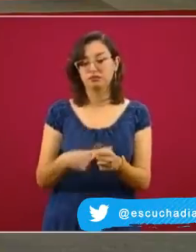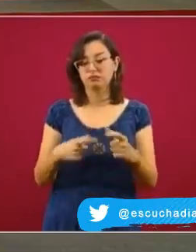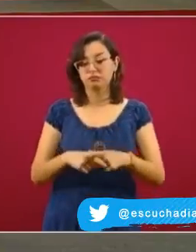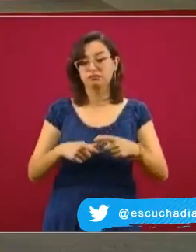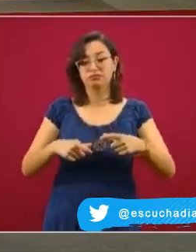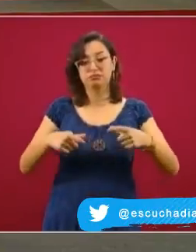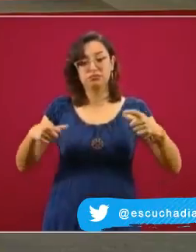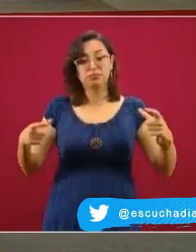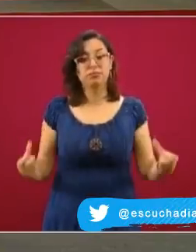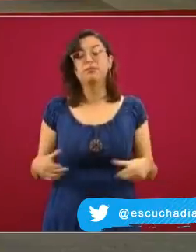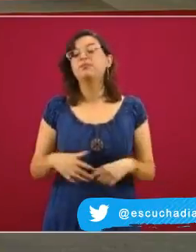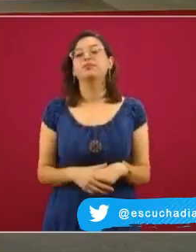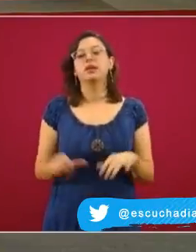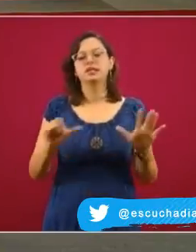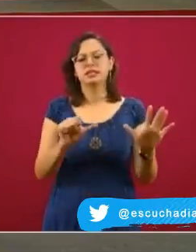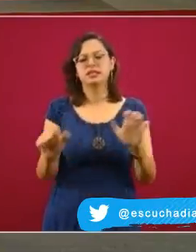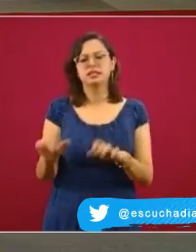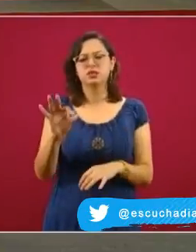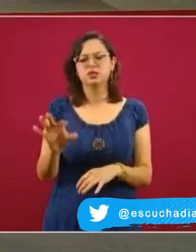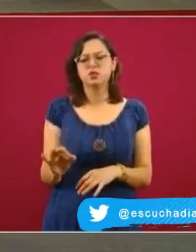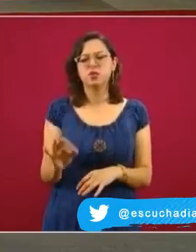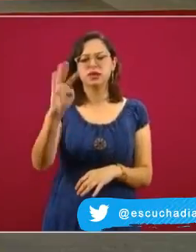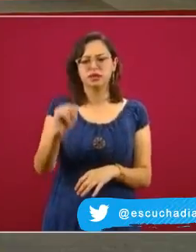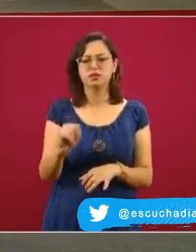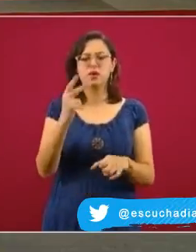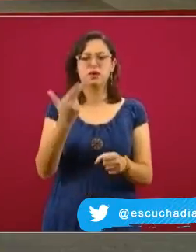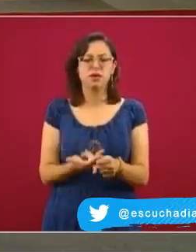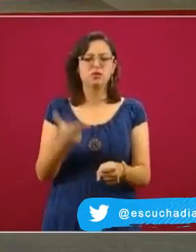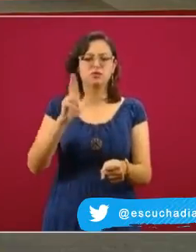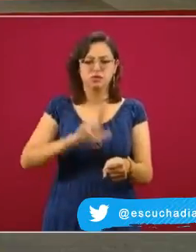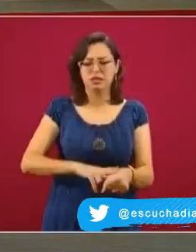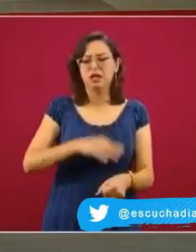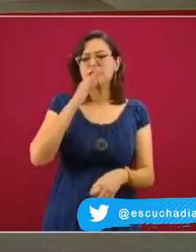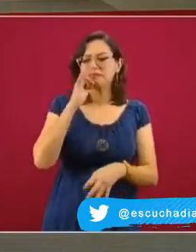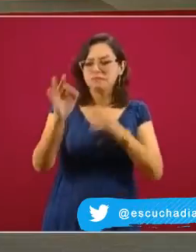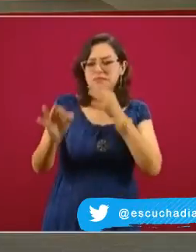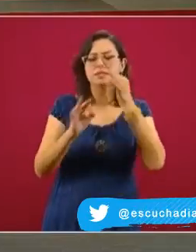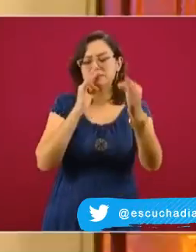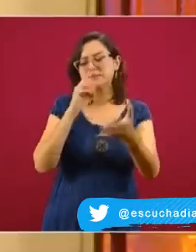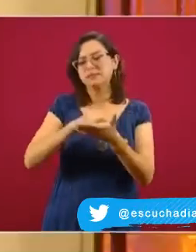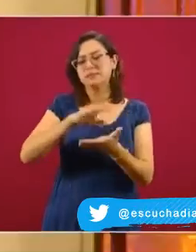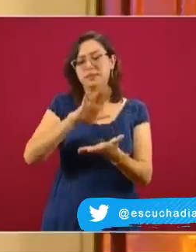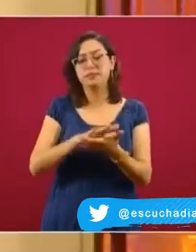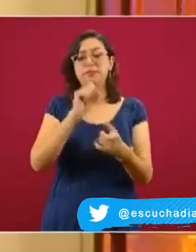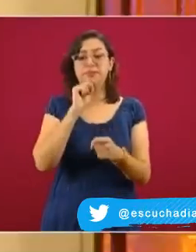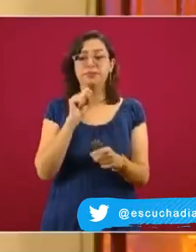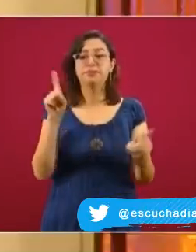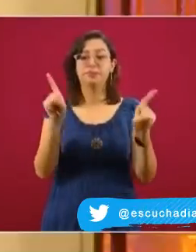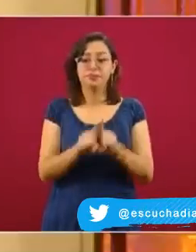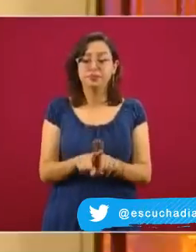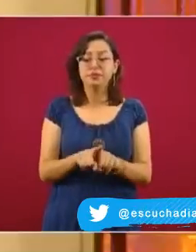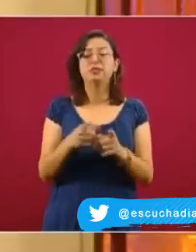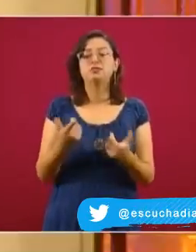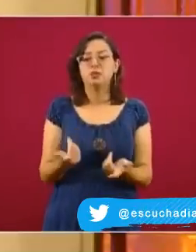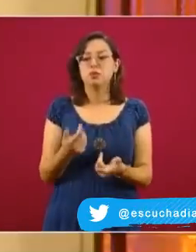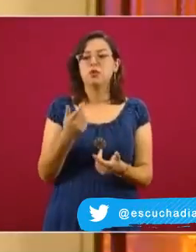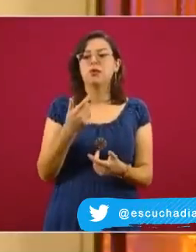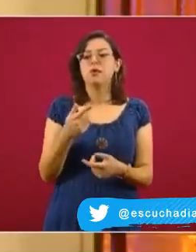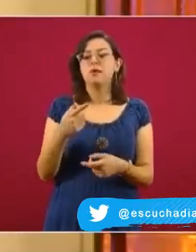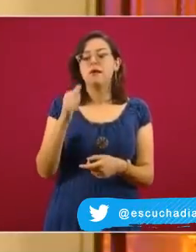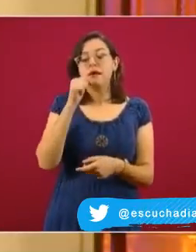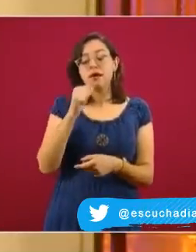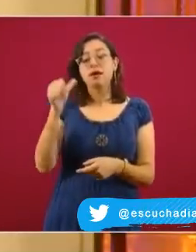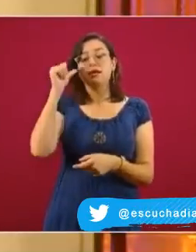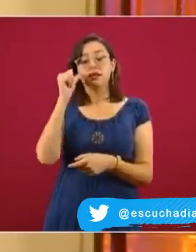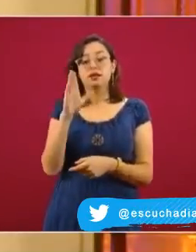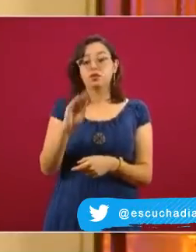Son 649 hospitales los notificantes y también vemos cómo se ha incrementado el nivel o la tasa de notificación. El día